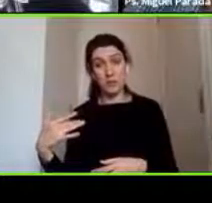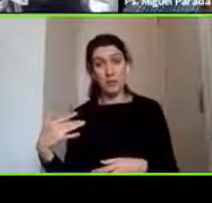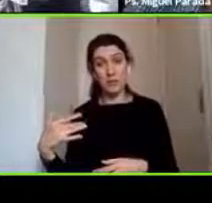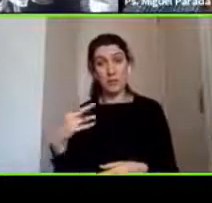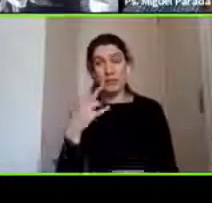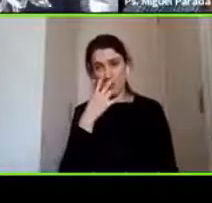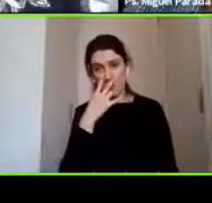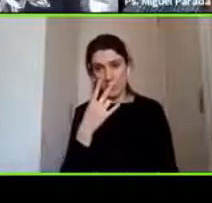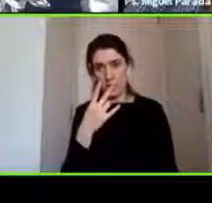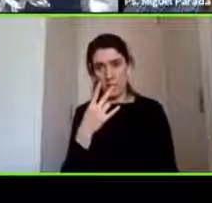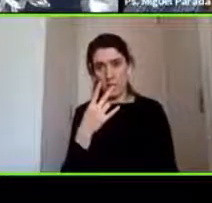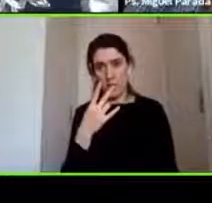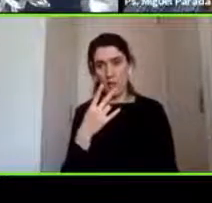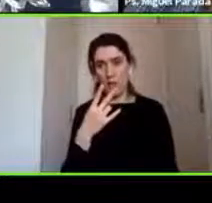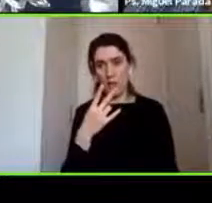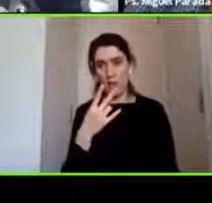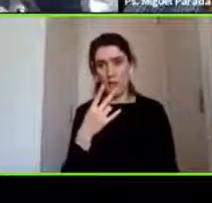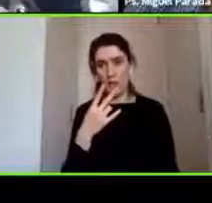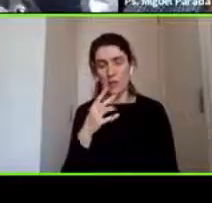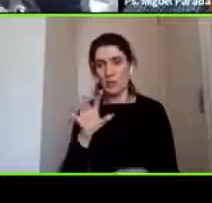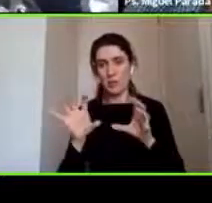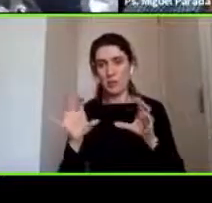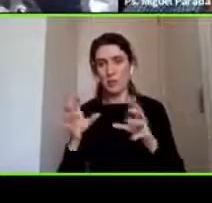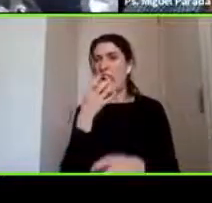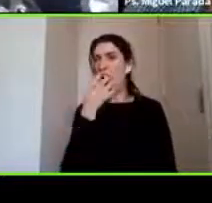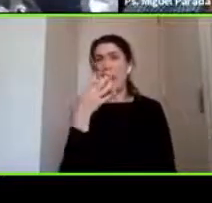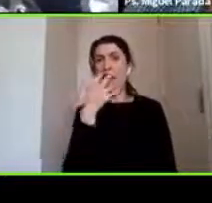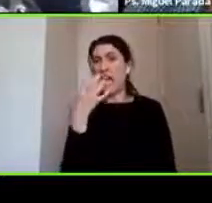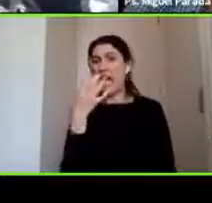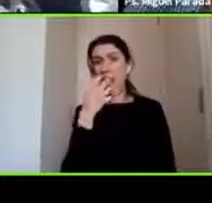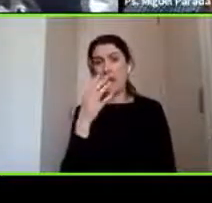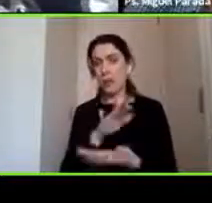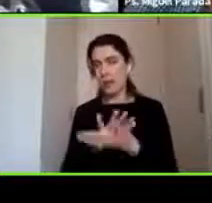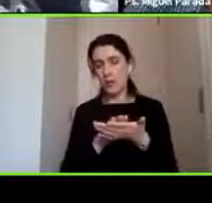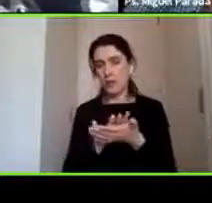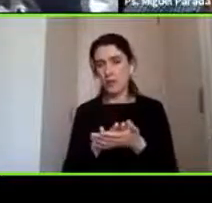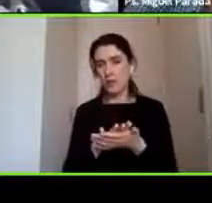que grite y va a ser necesaria la urgencia inmediata claro